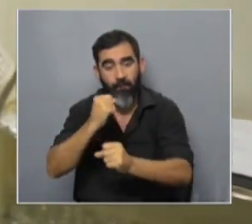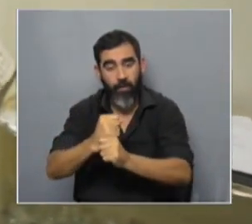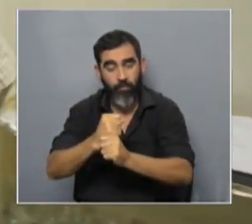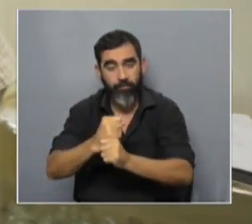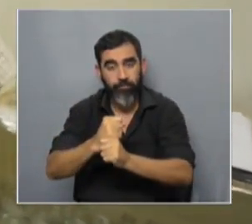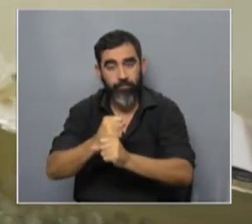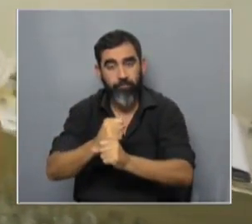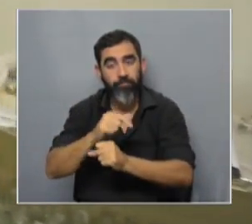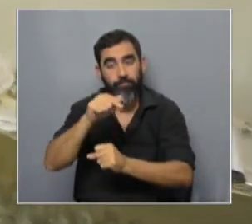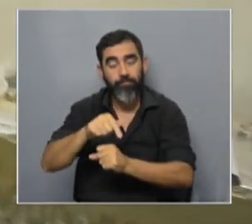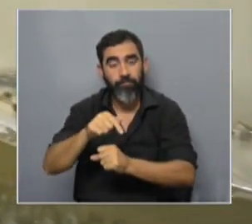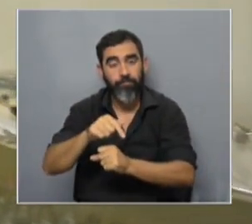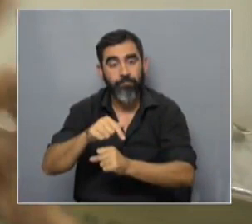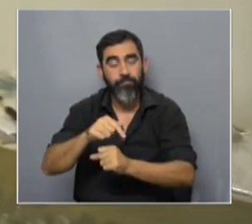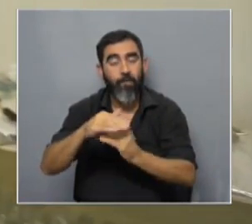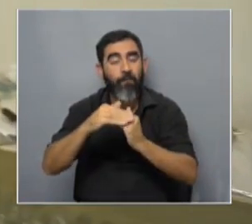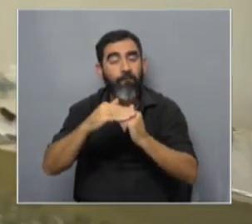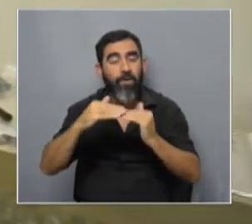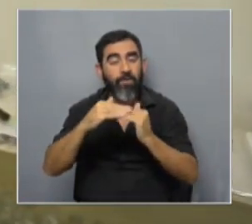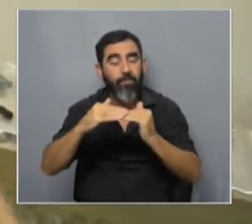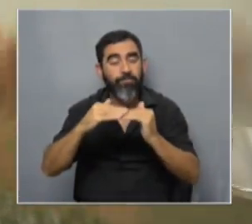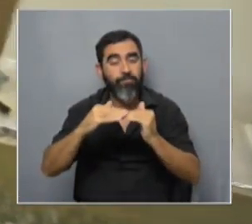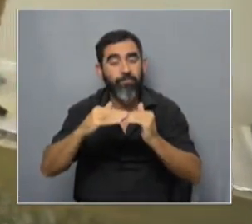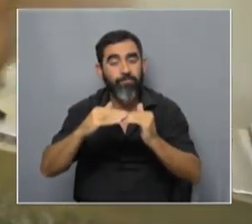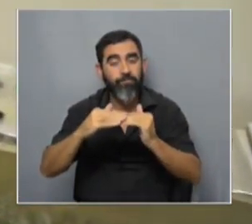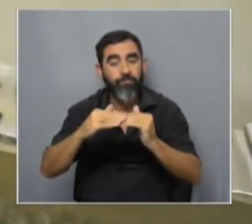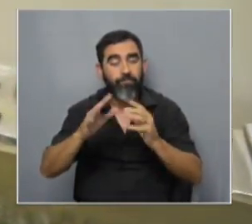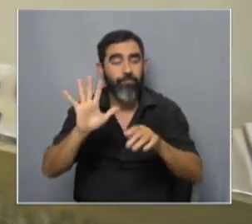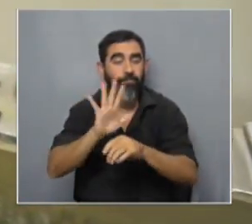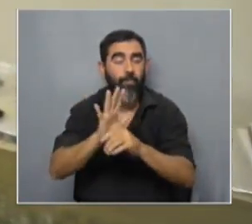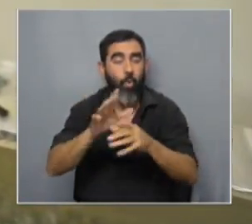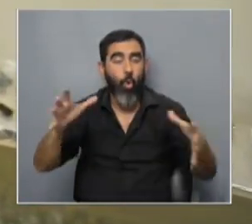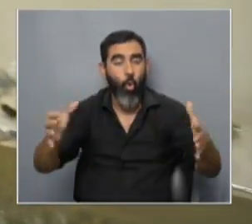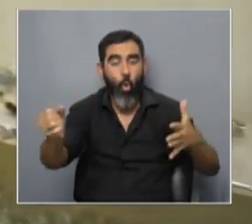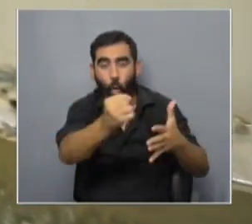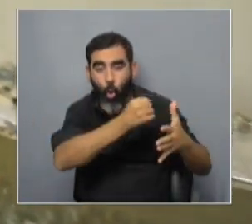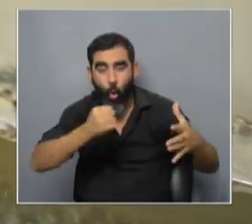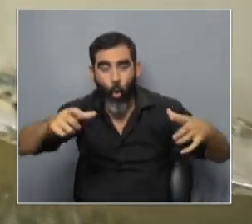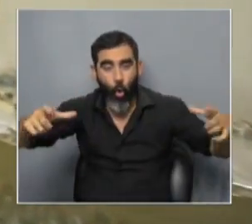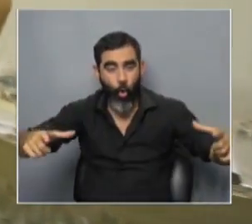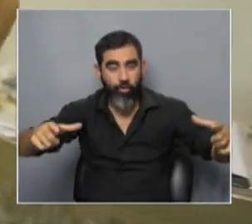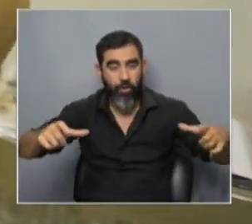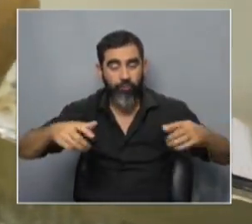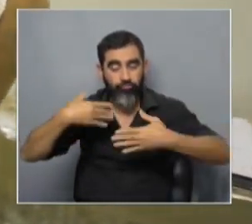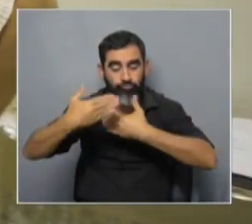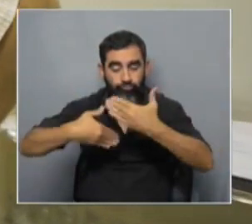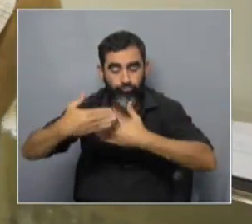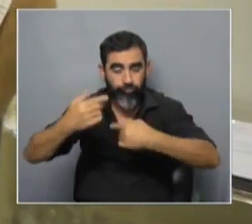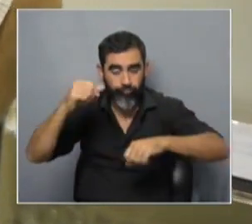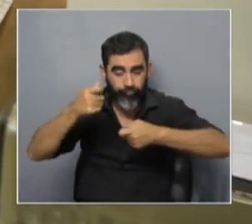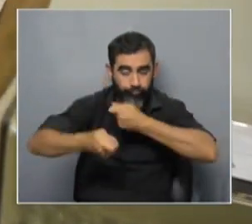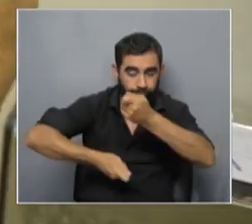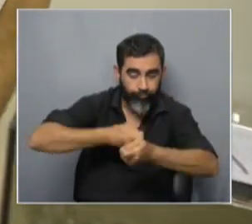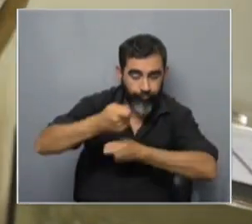esto serían básicamente las ollas donde nosotros hacemos reaccionar los distintos reactivos